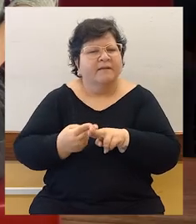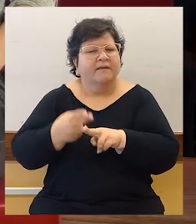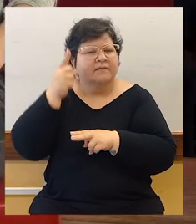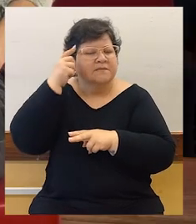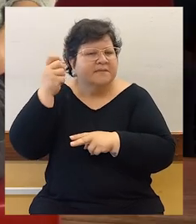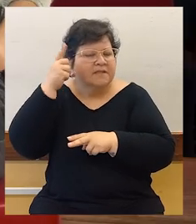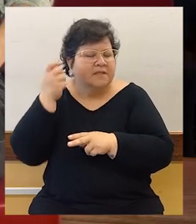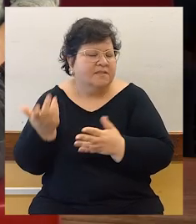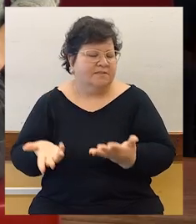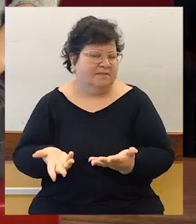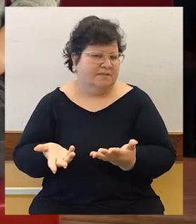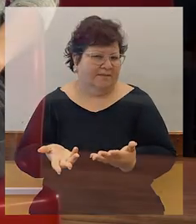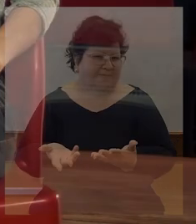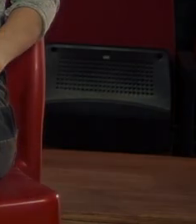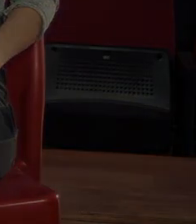sabemos qué pasa.